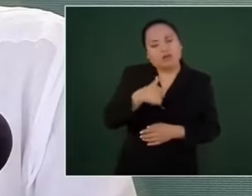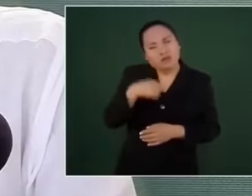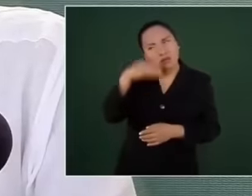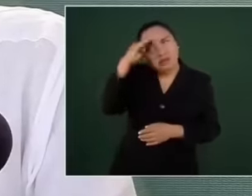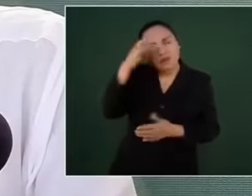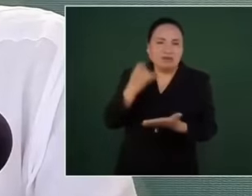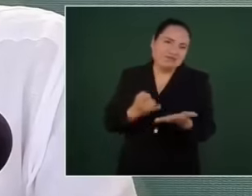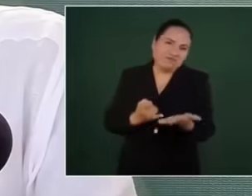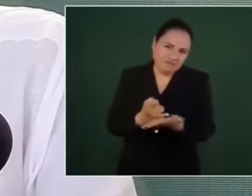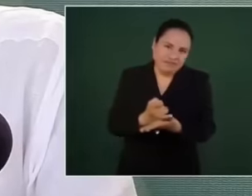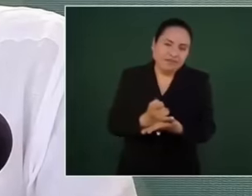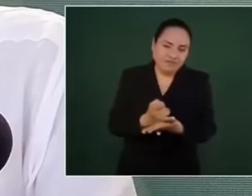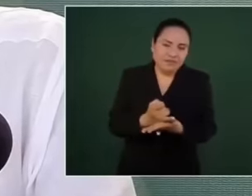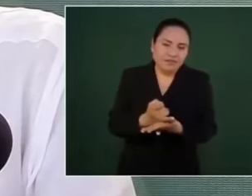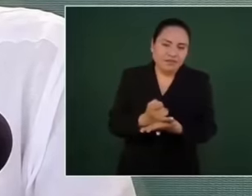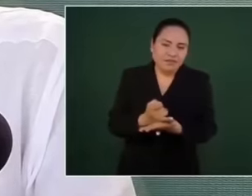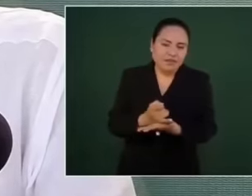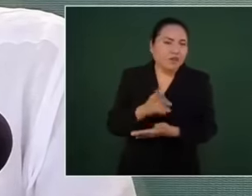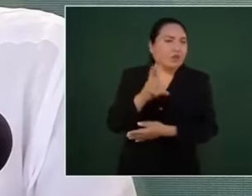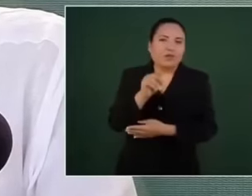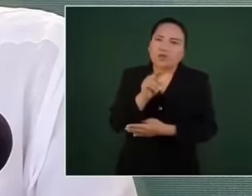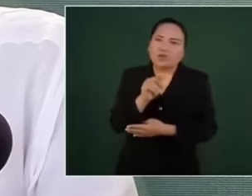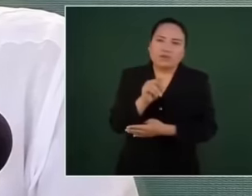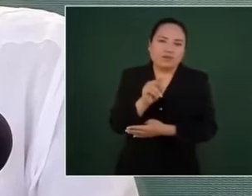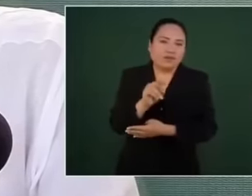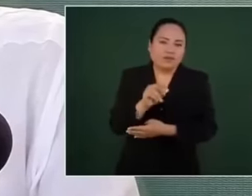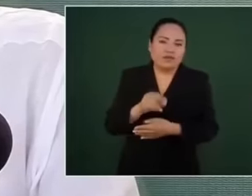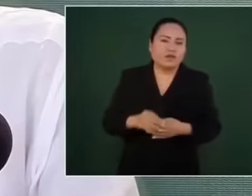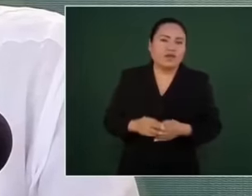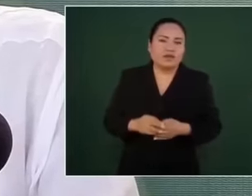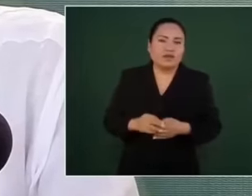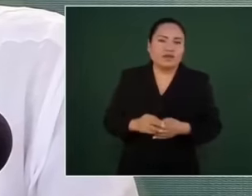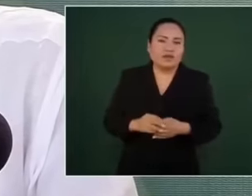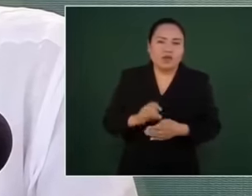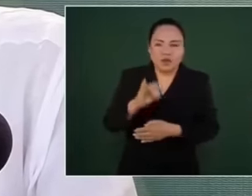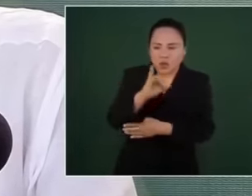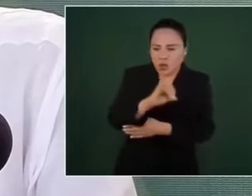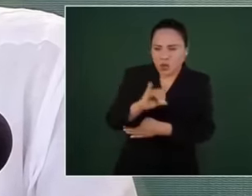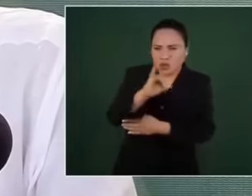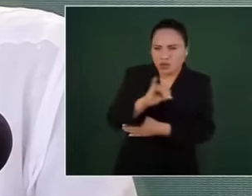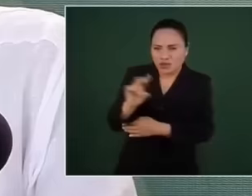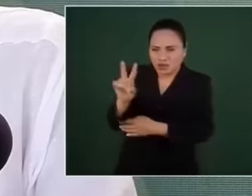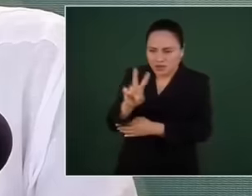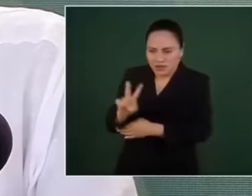No vamos a tener mañaneras ni jueves ni viernes.